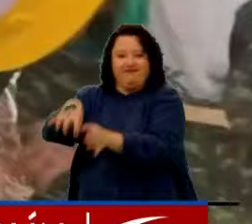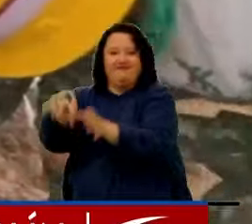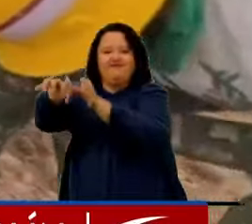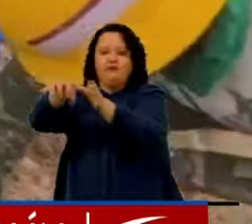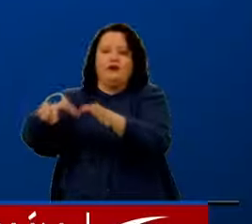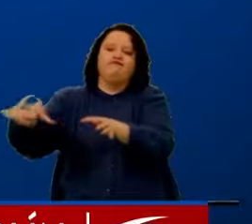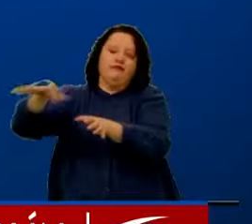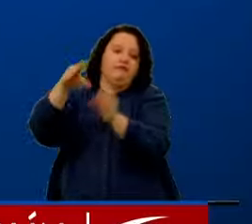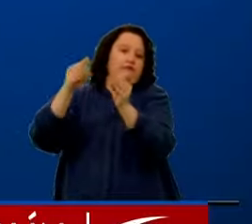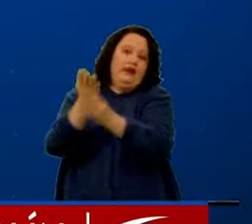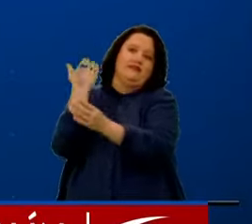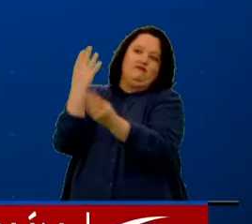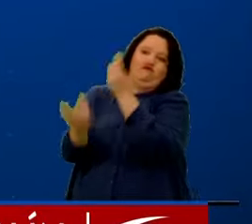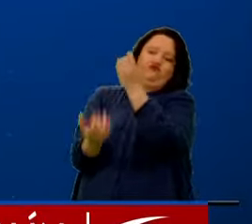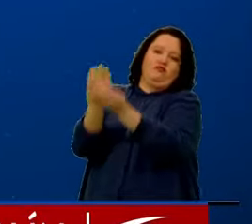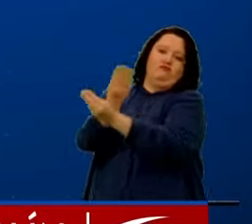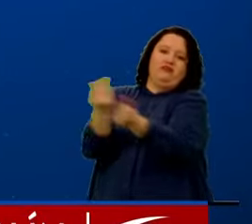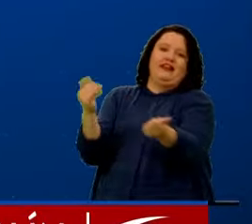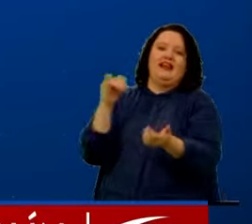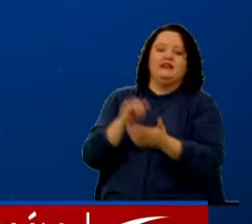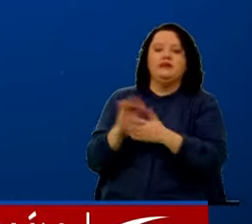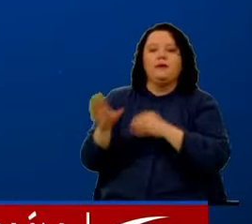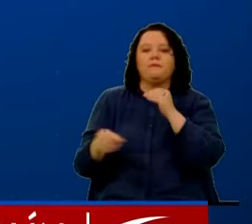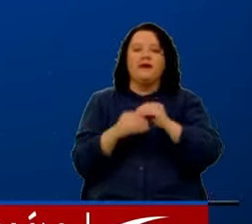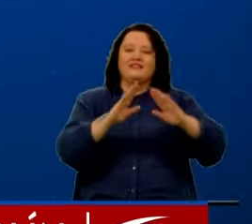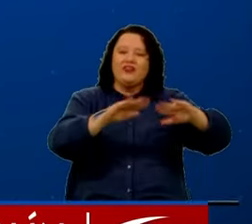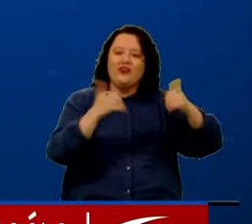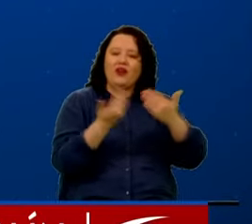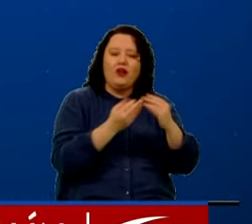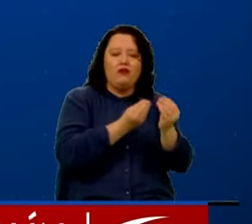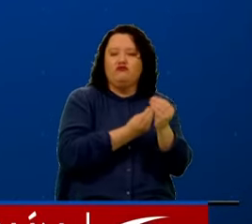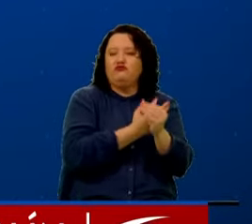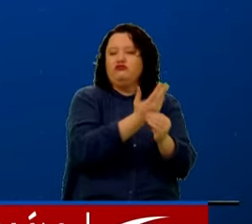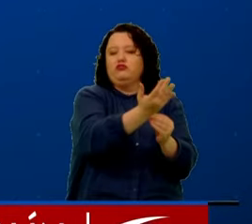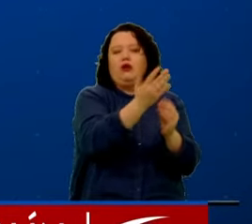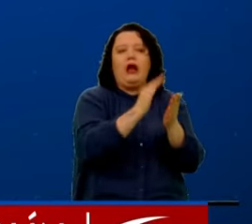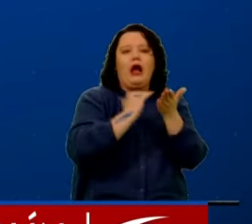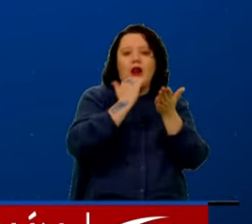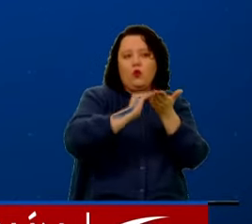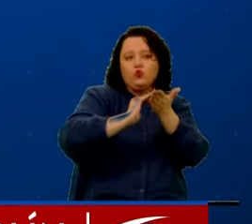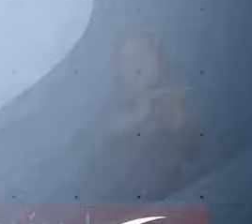devastada. También se reconstruyó parte de una escuela afectada por las llamas.